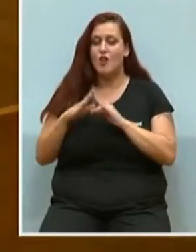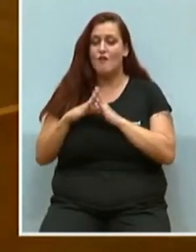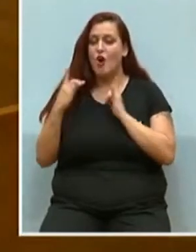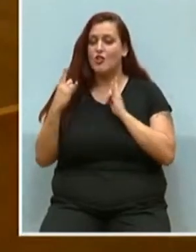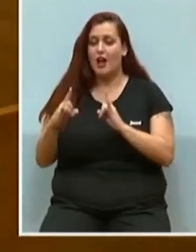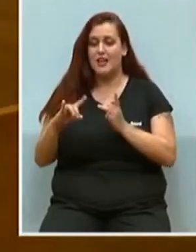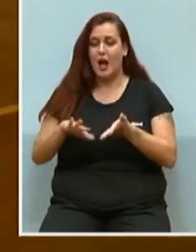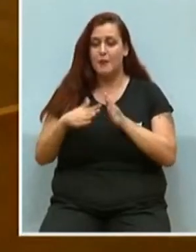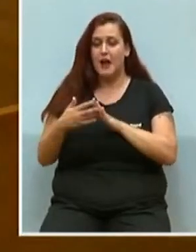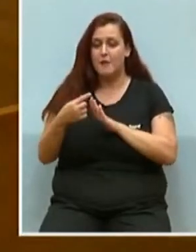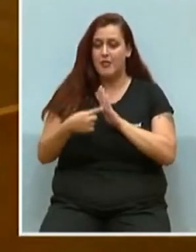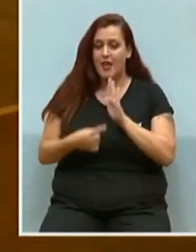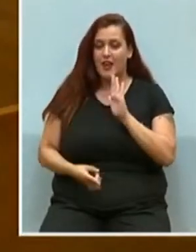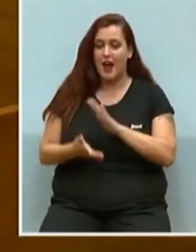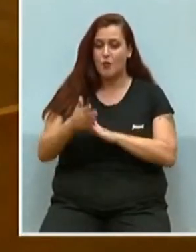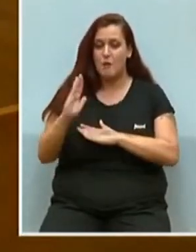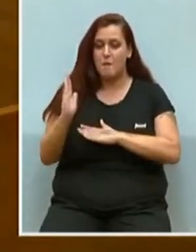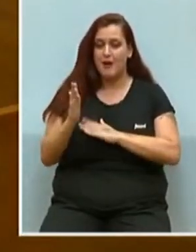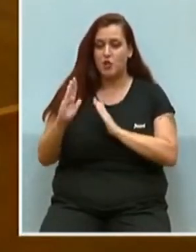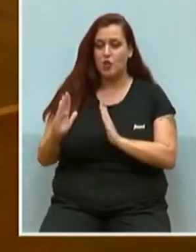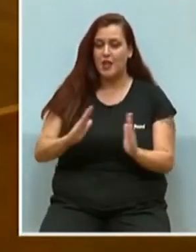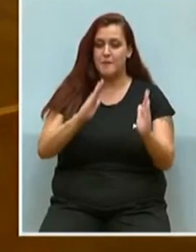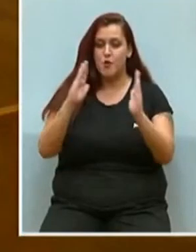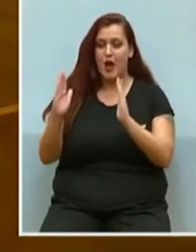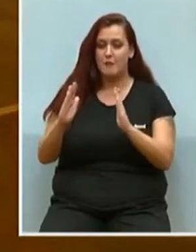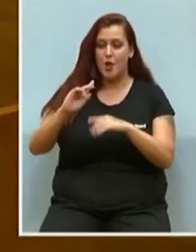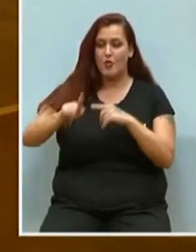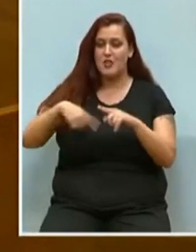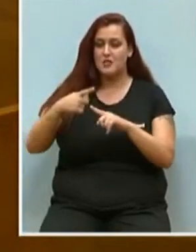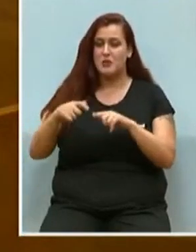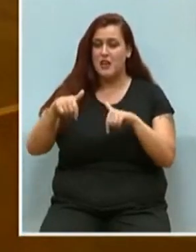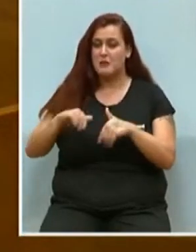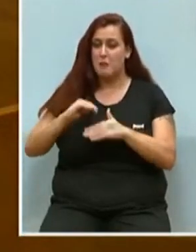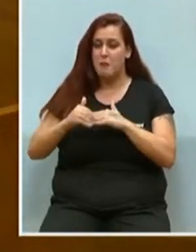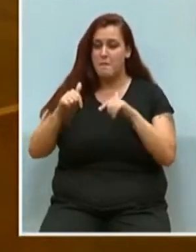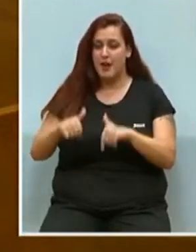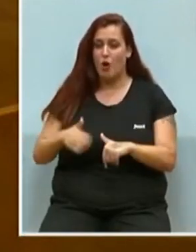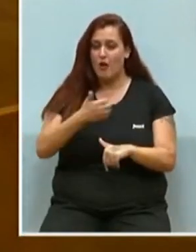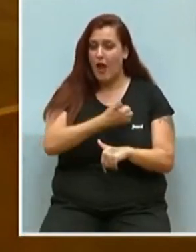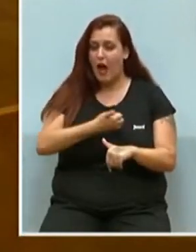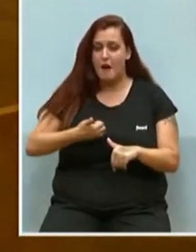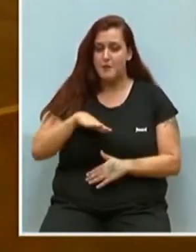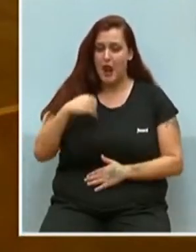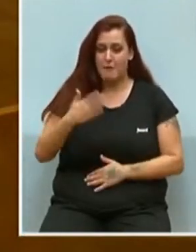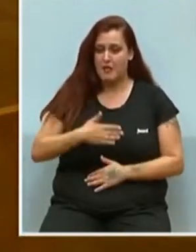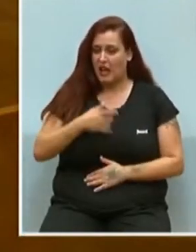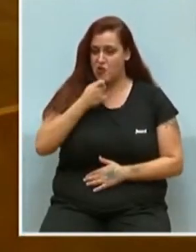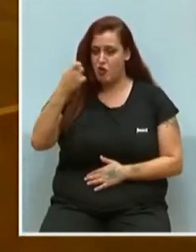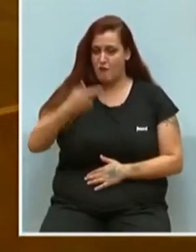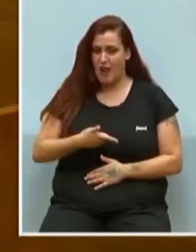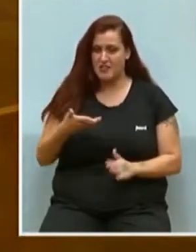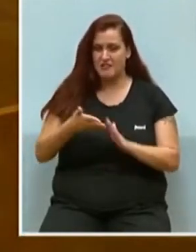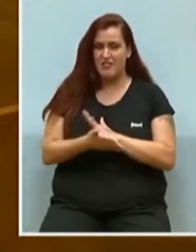aplicar medidas que generan un impacto temporal, pero que muchas veces supone pan para hoy y hambre para mañana. Unas